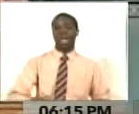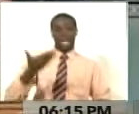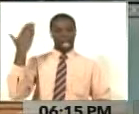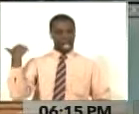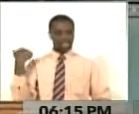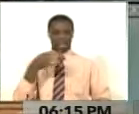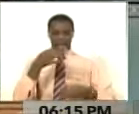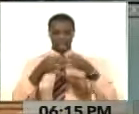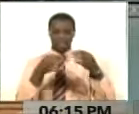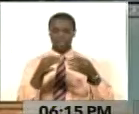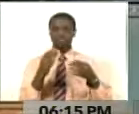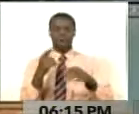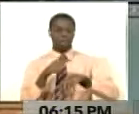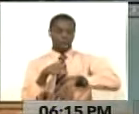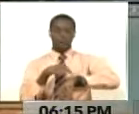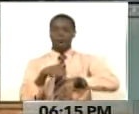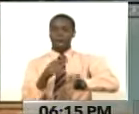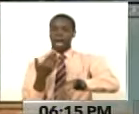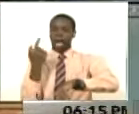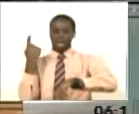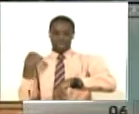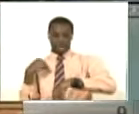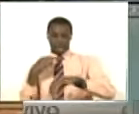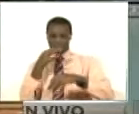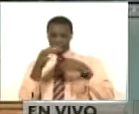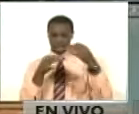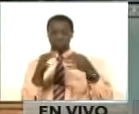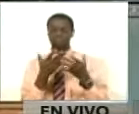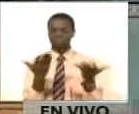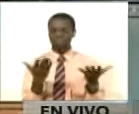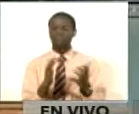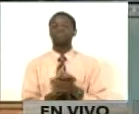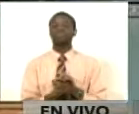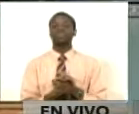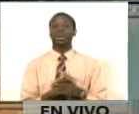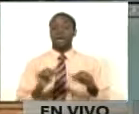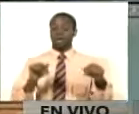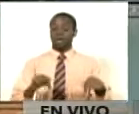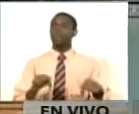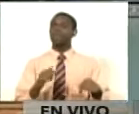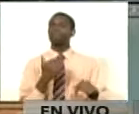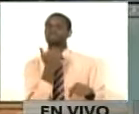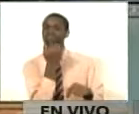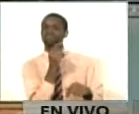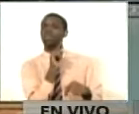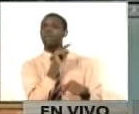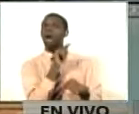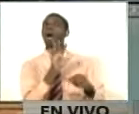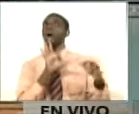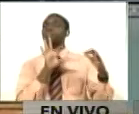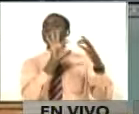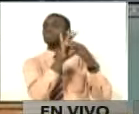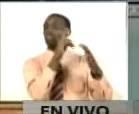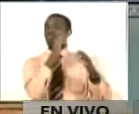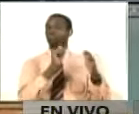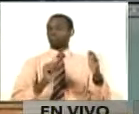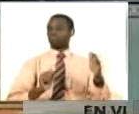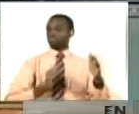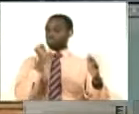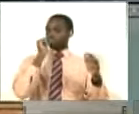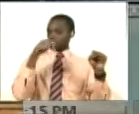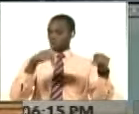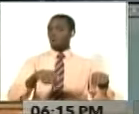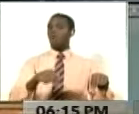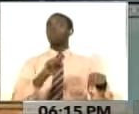hace apenas unas horas, el día de ayer, nosotros refiriéndonos al evento ocurrido hoy